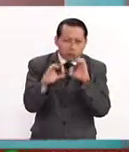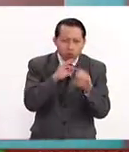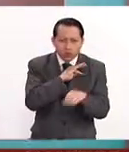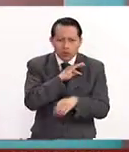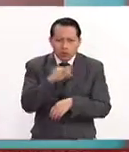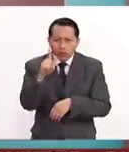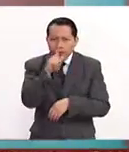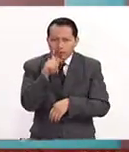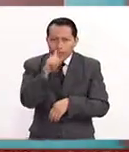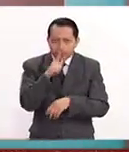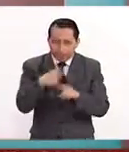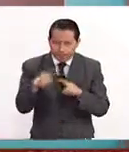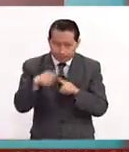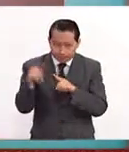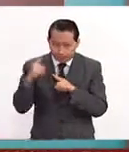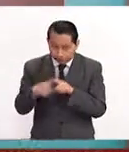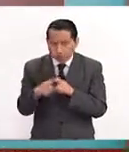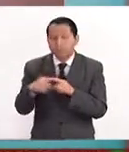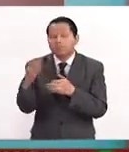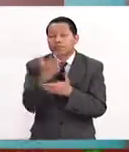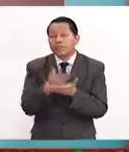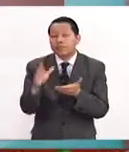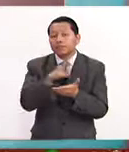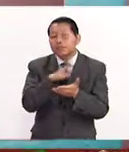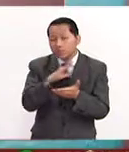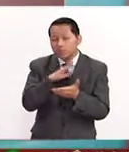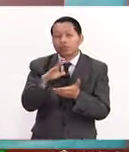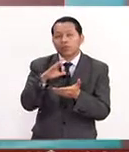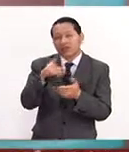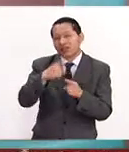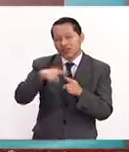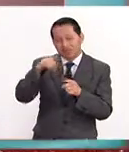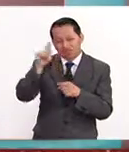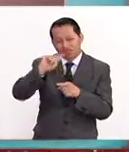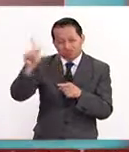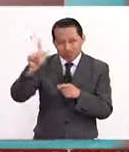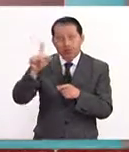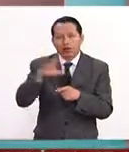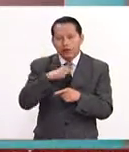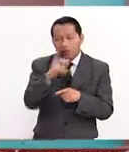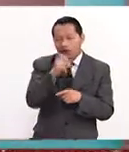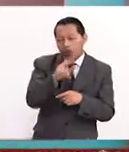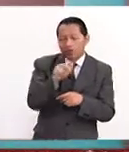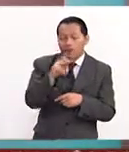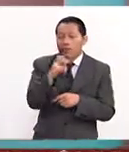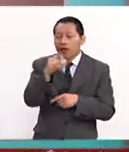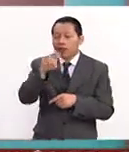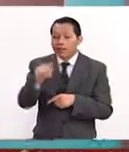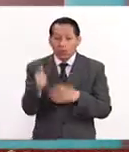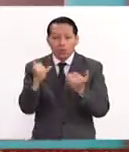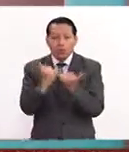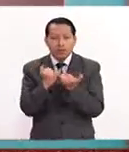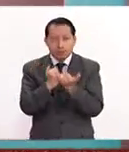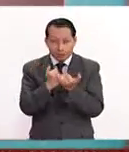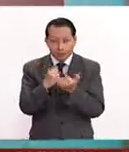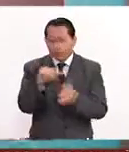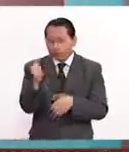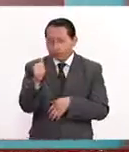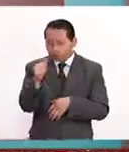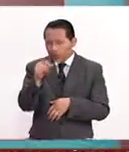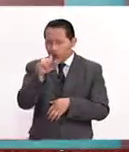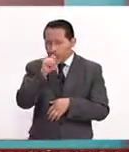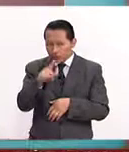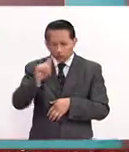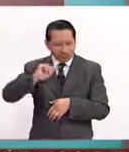través del lenguaje. Tenemos expertos de ciencias de la atmósfera, que es el doctor Peralta y el doctor Yassilevich, que ellos